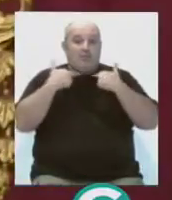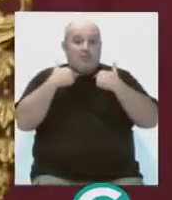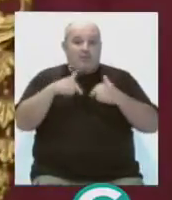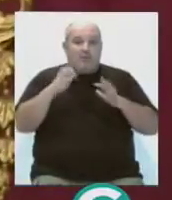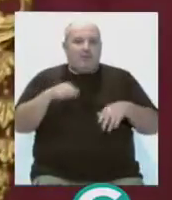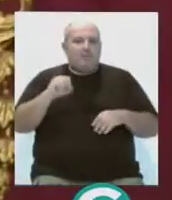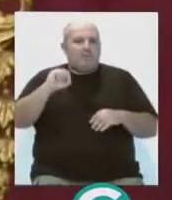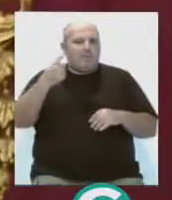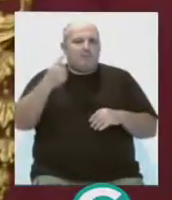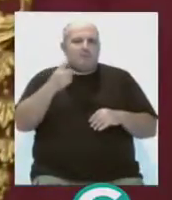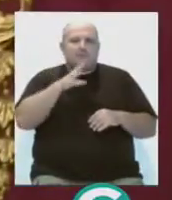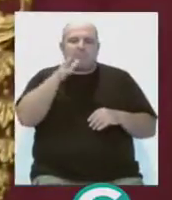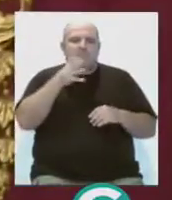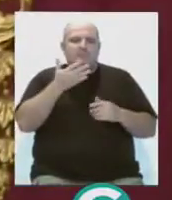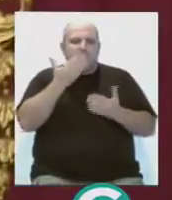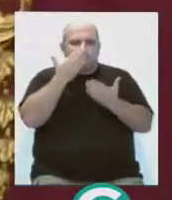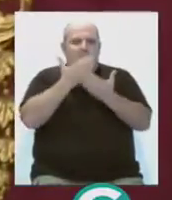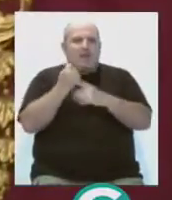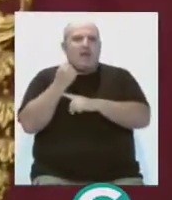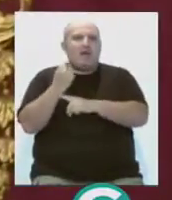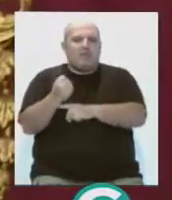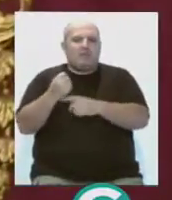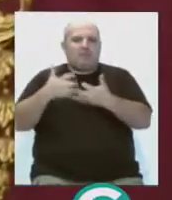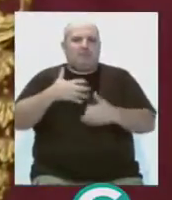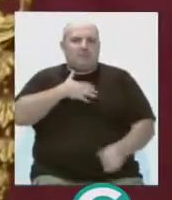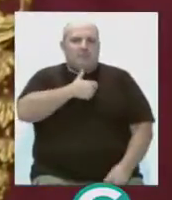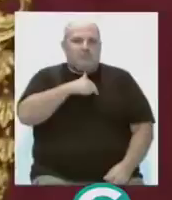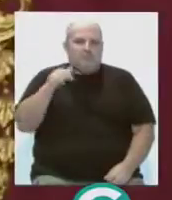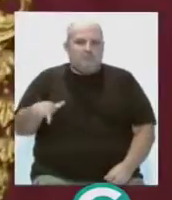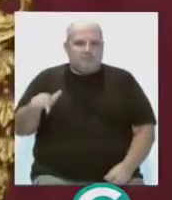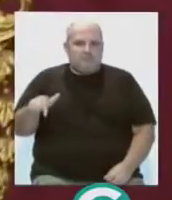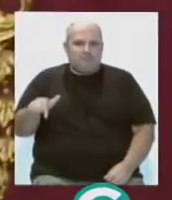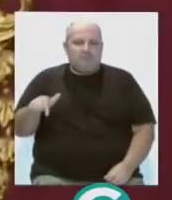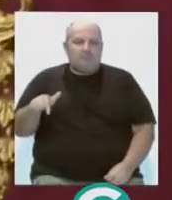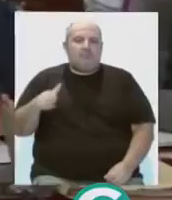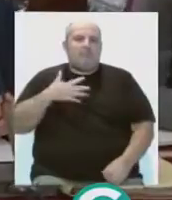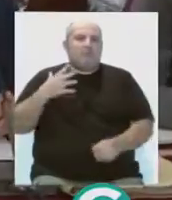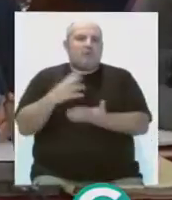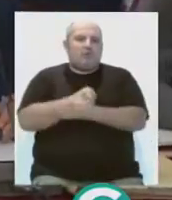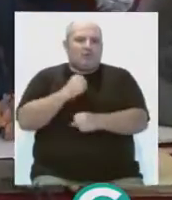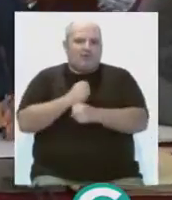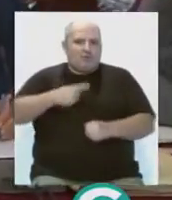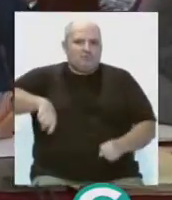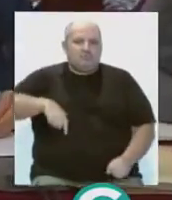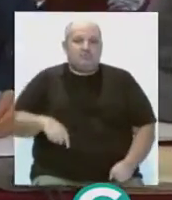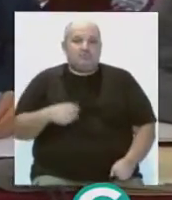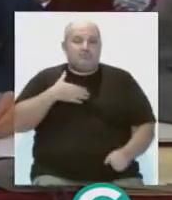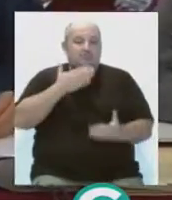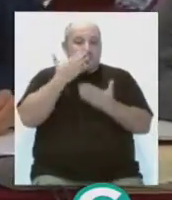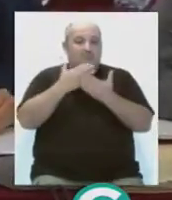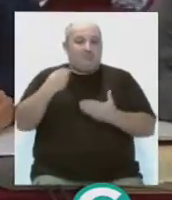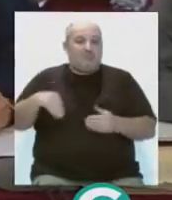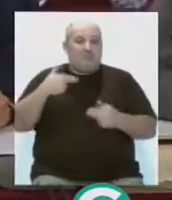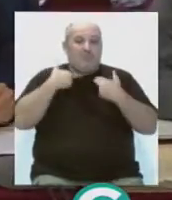en primer lugar, expresa su total apoyo a las factorías de navantia de la provincia de Cádiz y a sus trabajadores. Según ha expuesto la